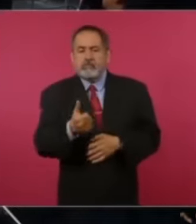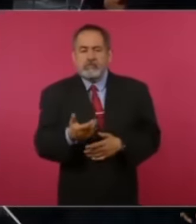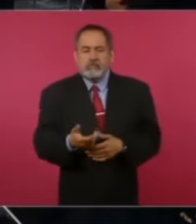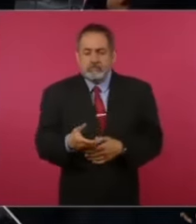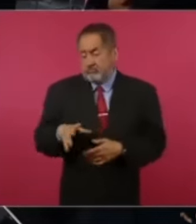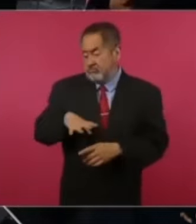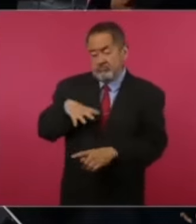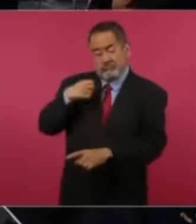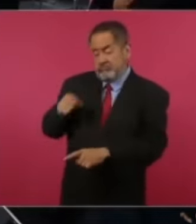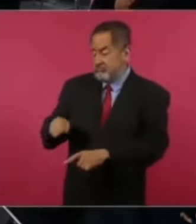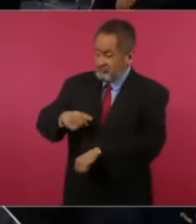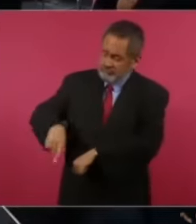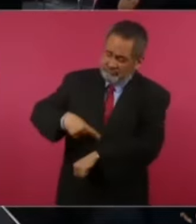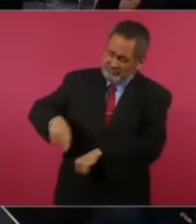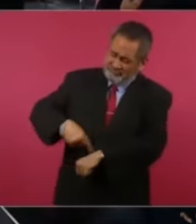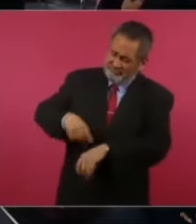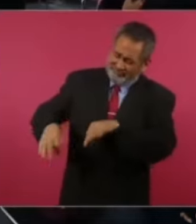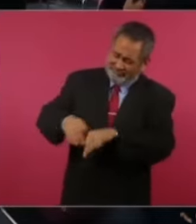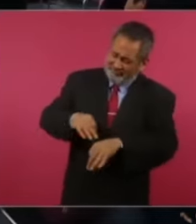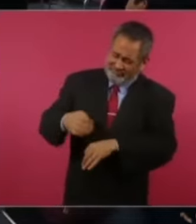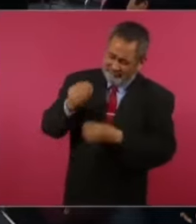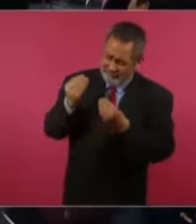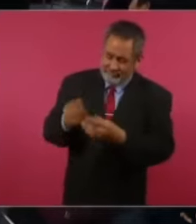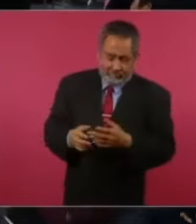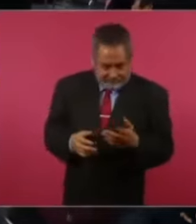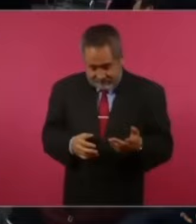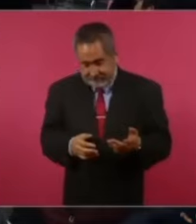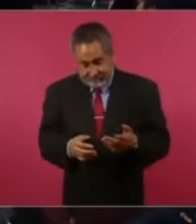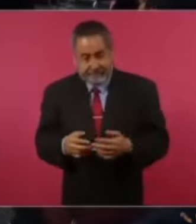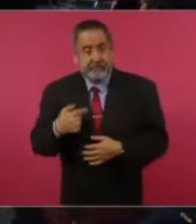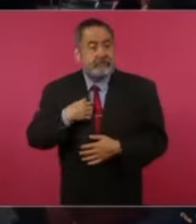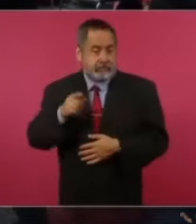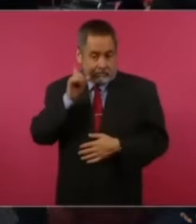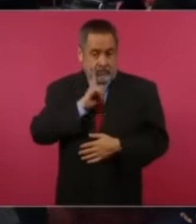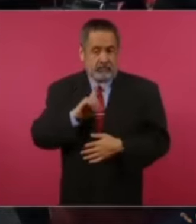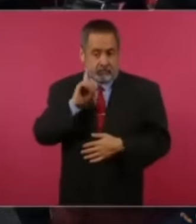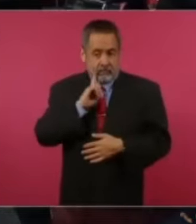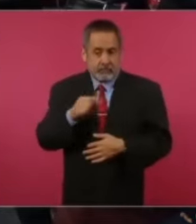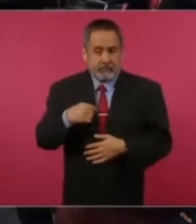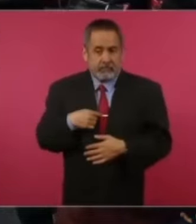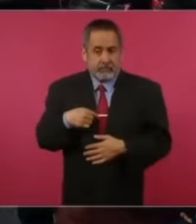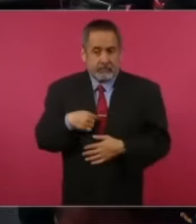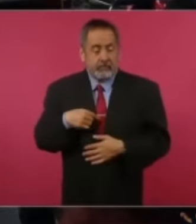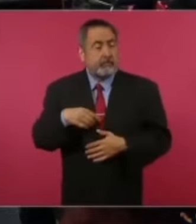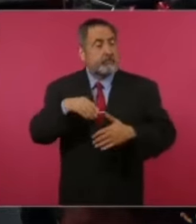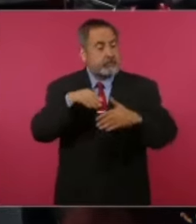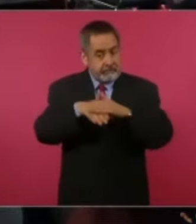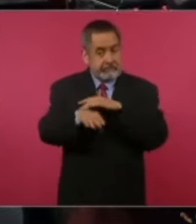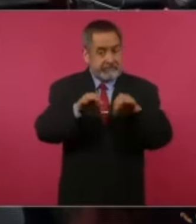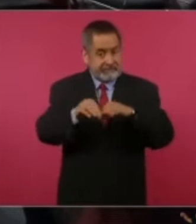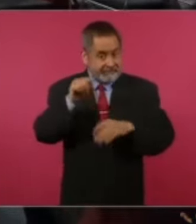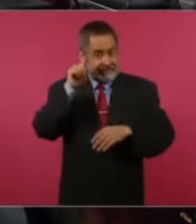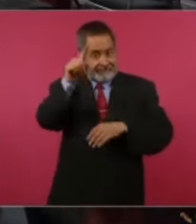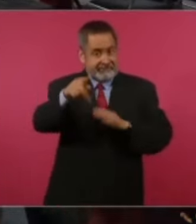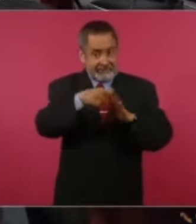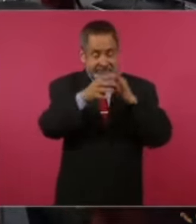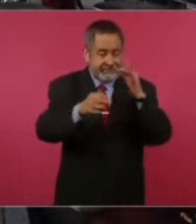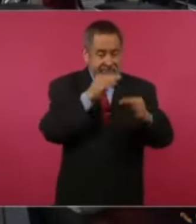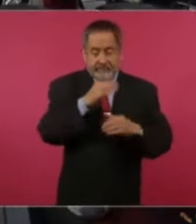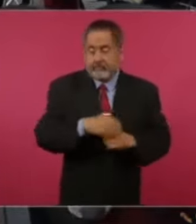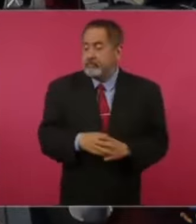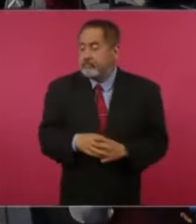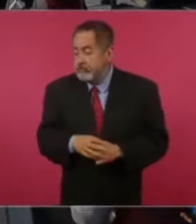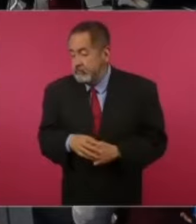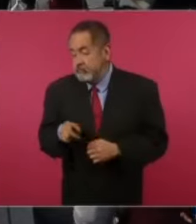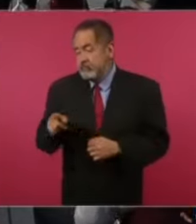explotados. Las mujeres, yo como experiencia lo tengo, inclusive traté de entrar en un medio de comunicación. Y me pidieron que me